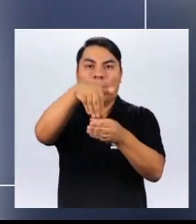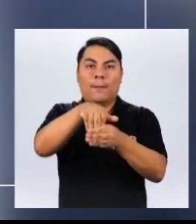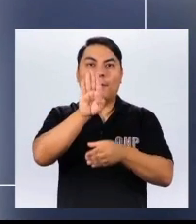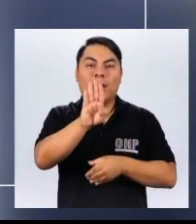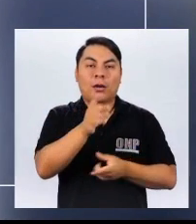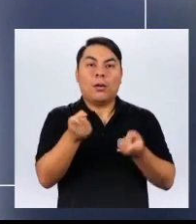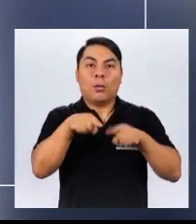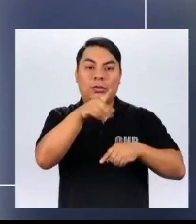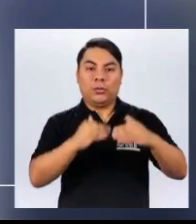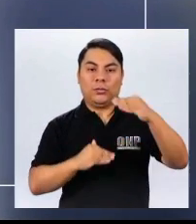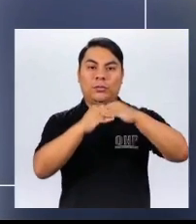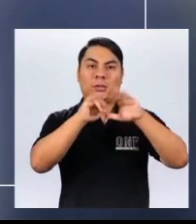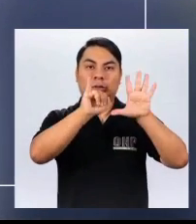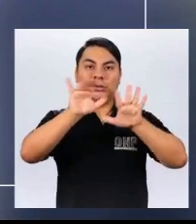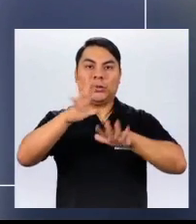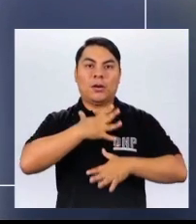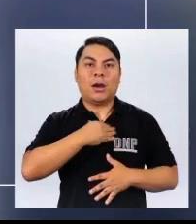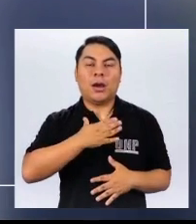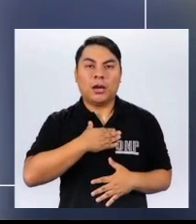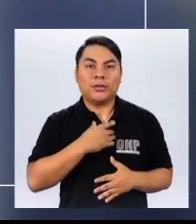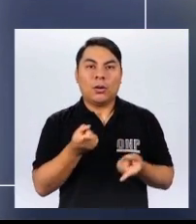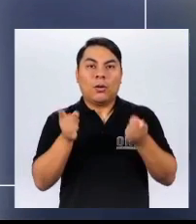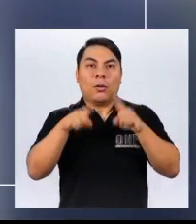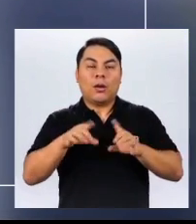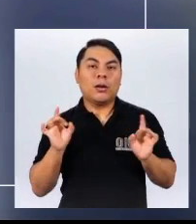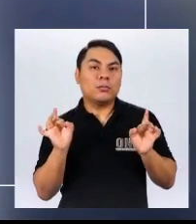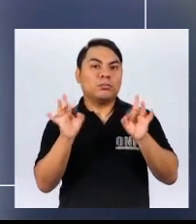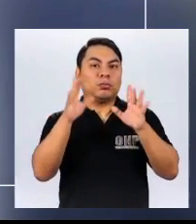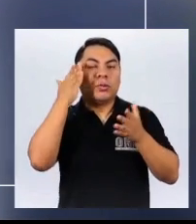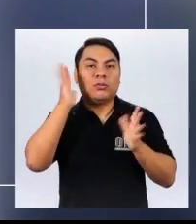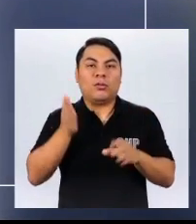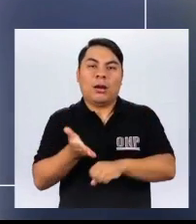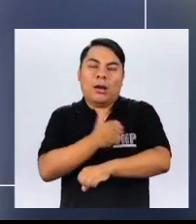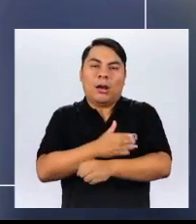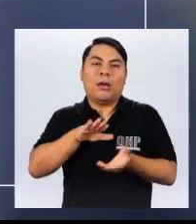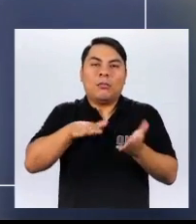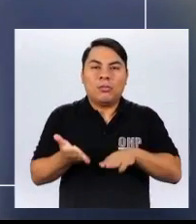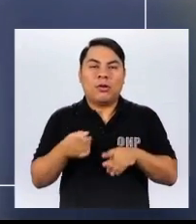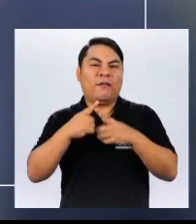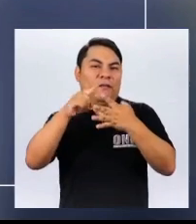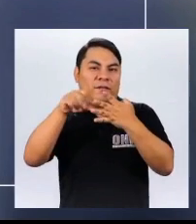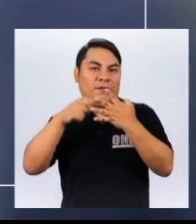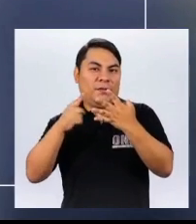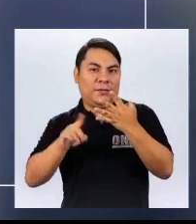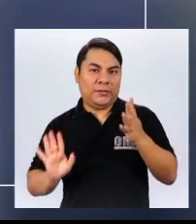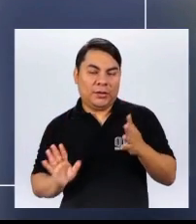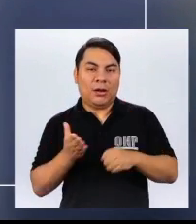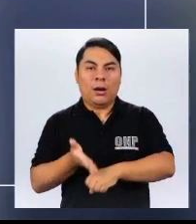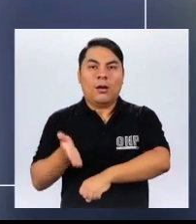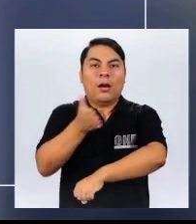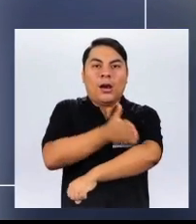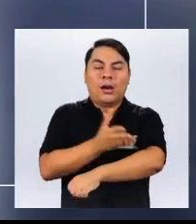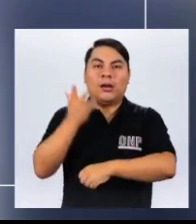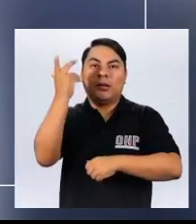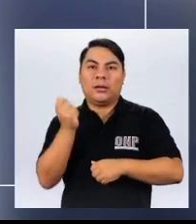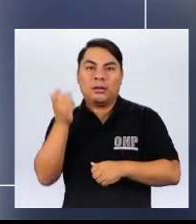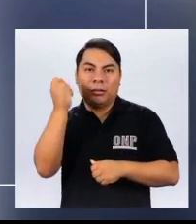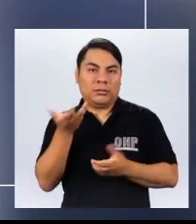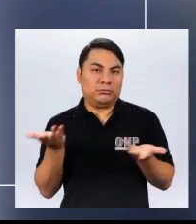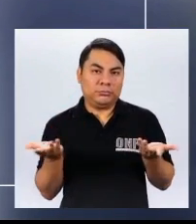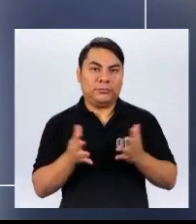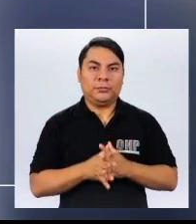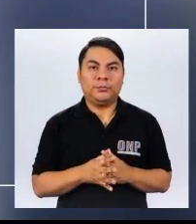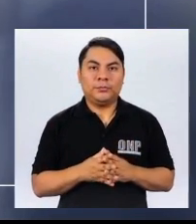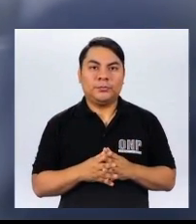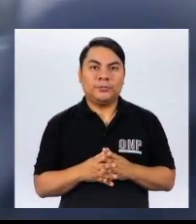cuando alcance los 65 años de edad o cuando suceda alguna de las contingencias que hablábamos hace unos momentos es decir, fallecimiento, invalidez